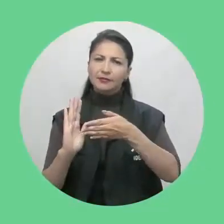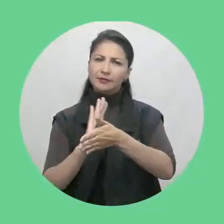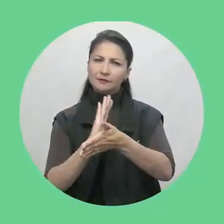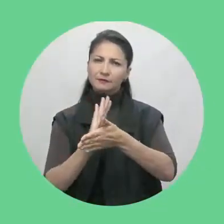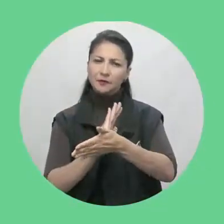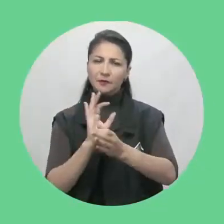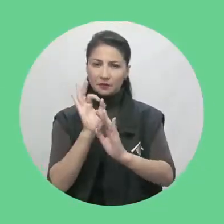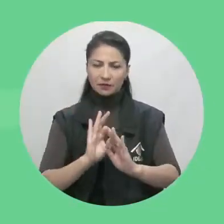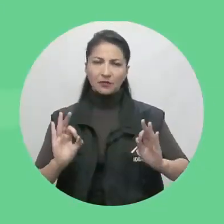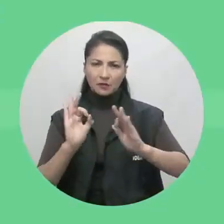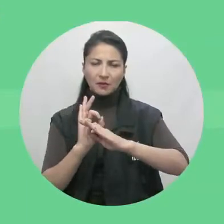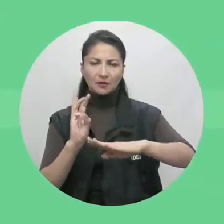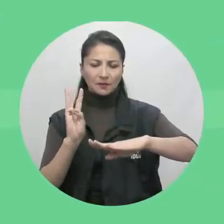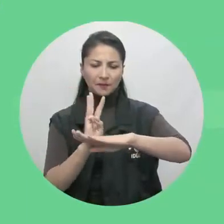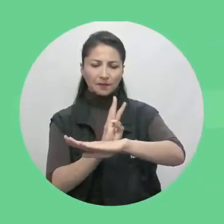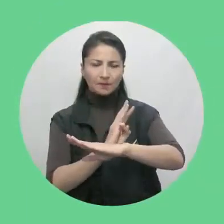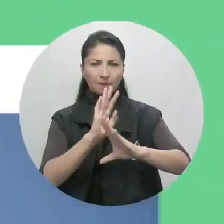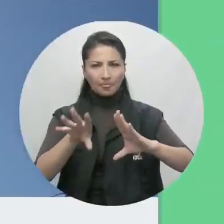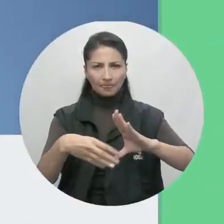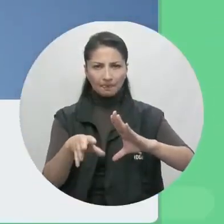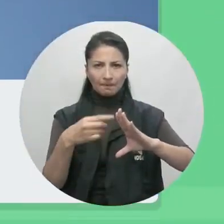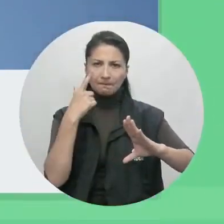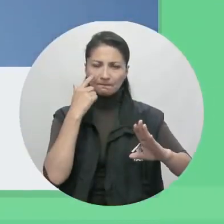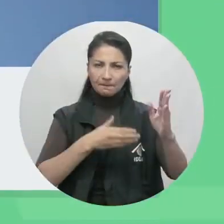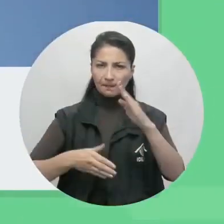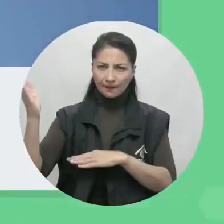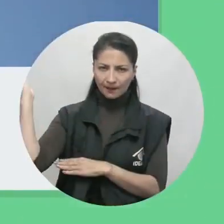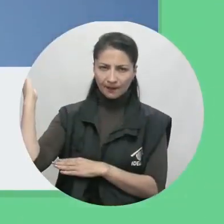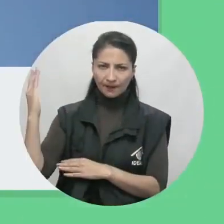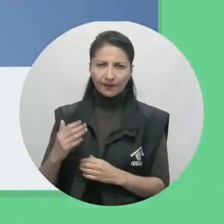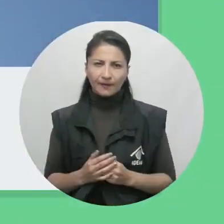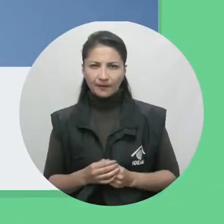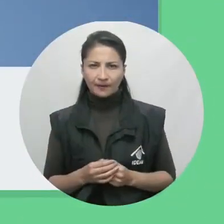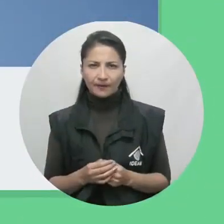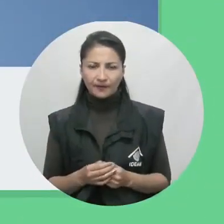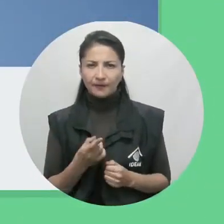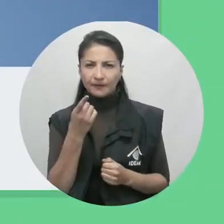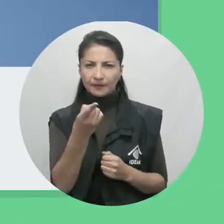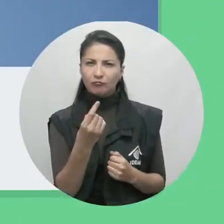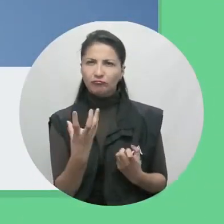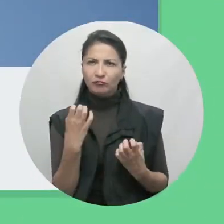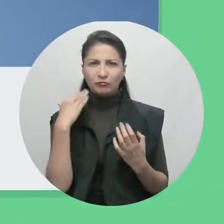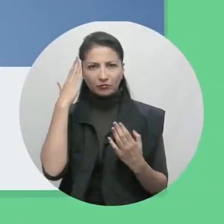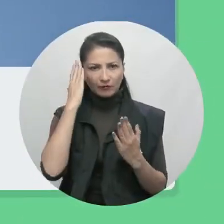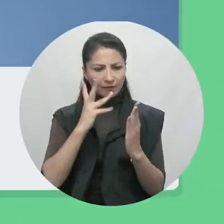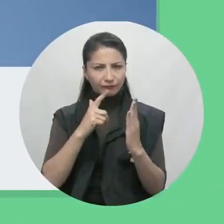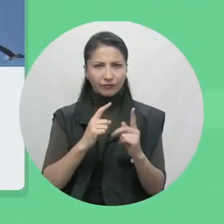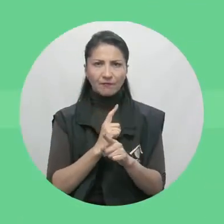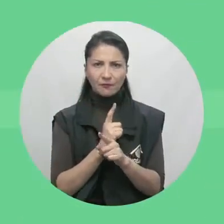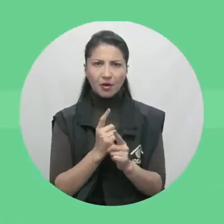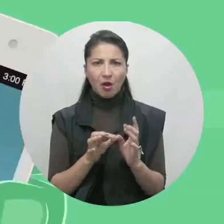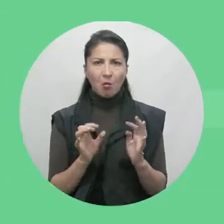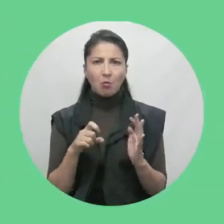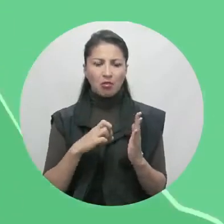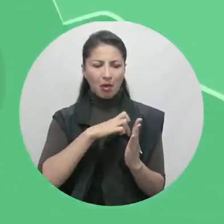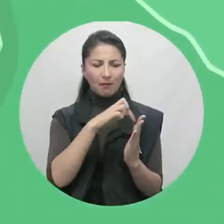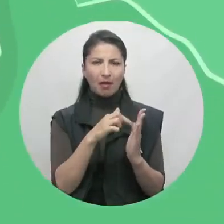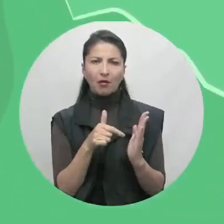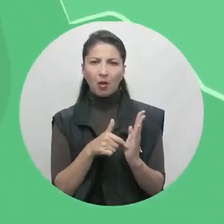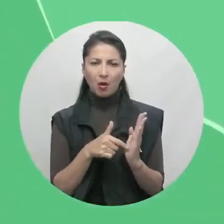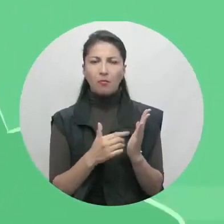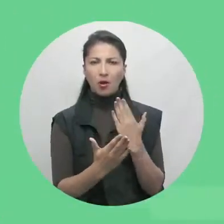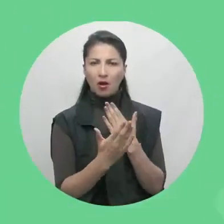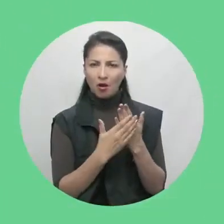Para mayor información sobre el pronóstico del tiempo, visítenos en www.ideam.gov.co y para estar